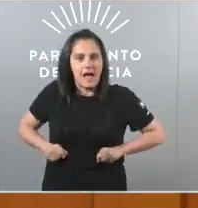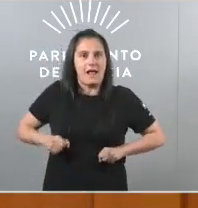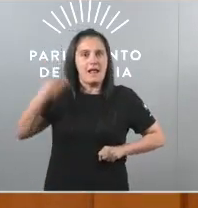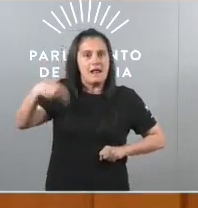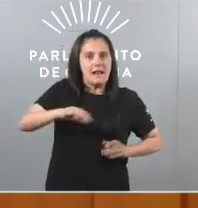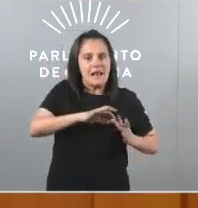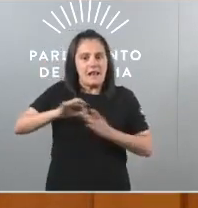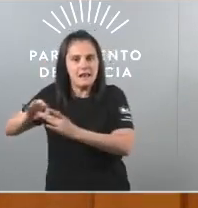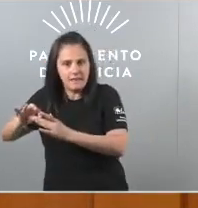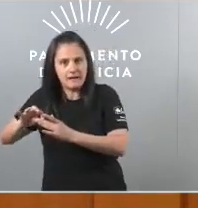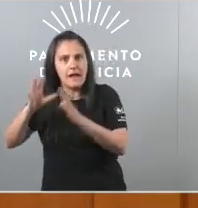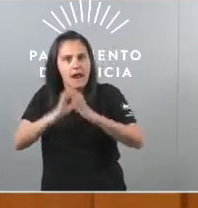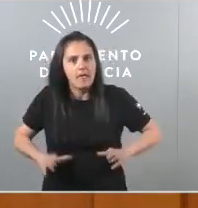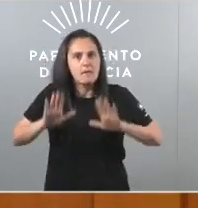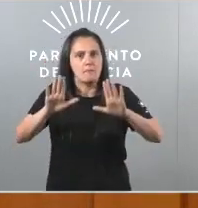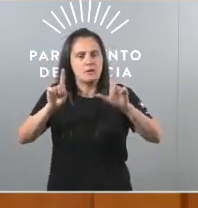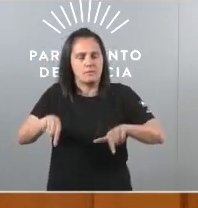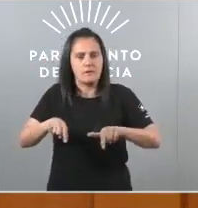ambición de país Porque